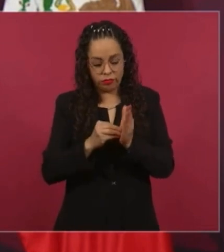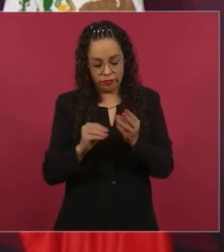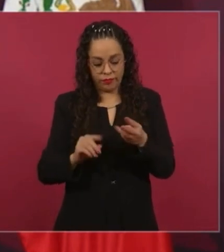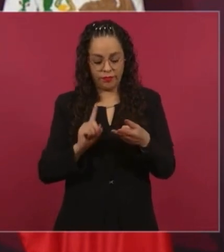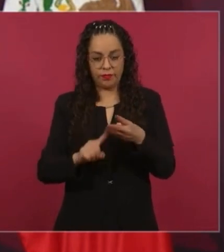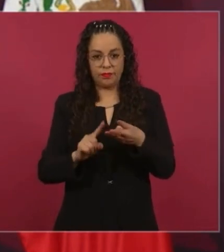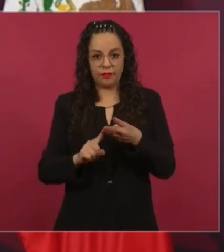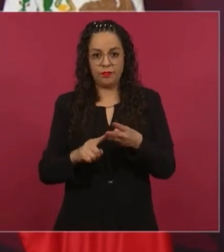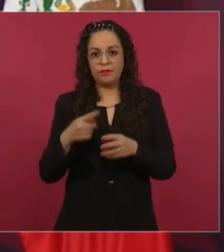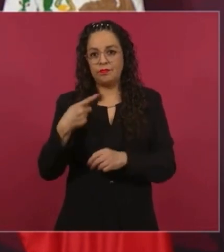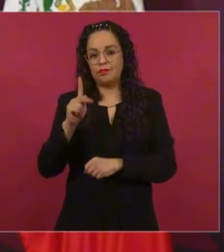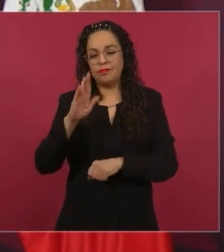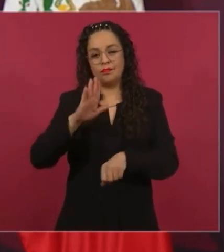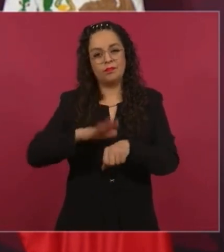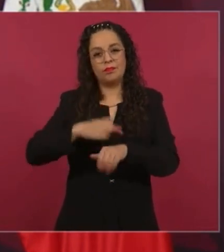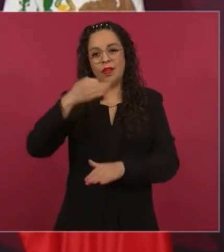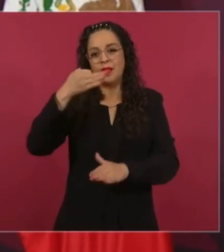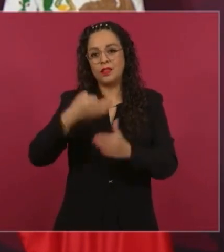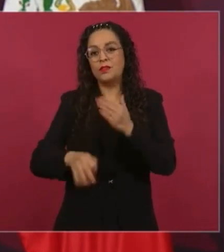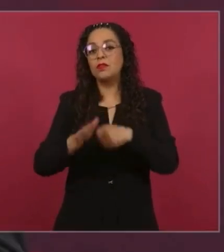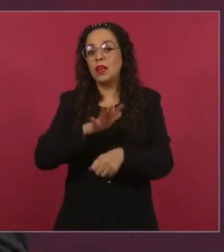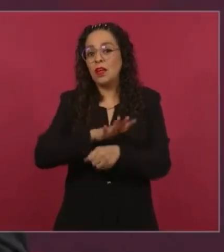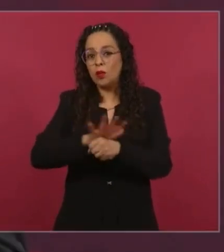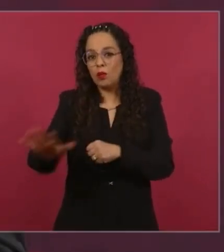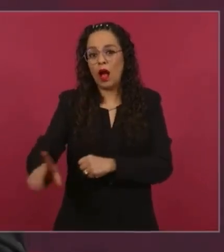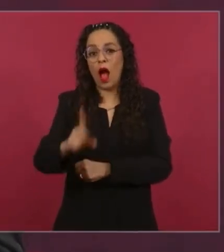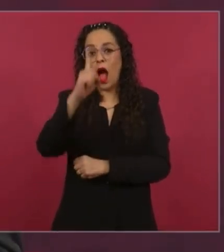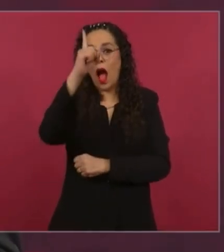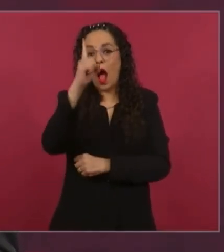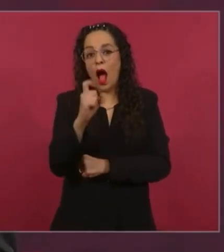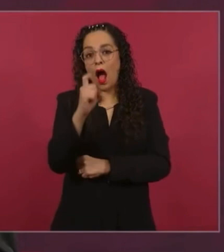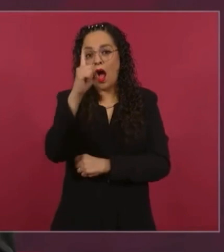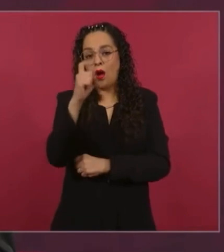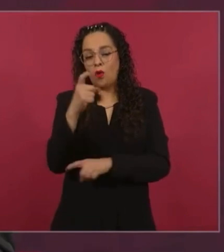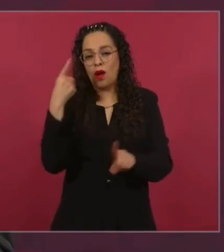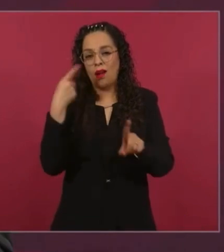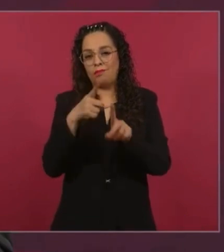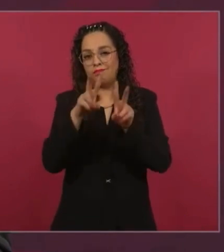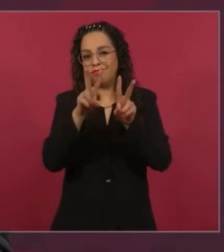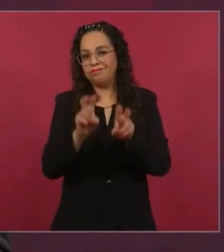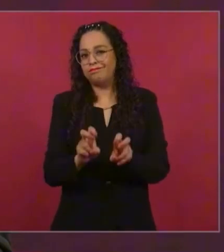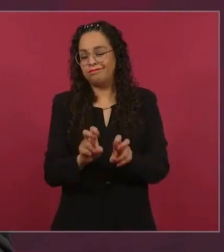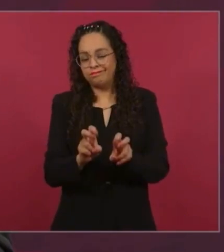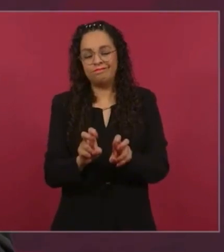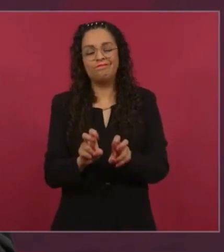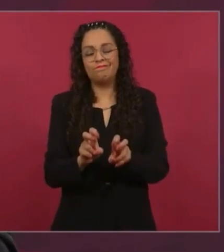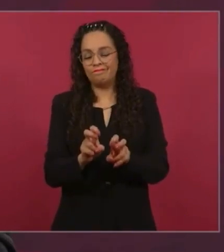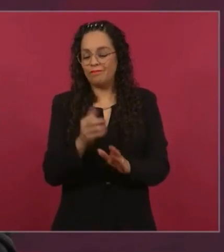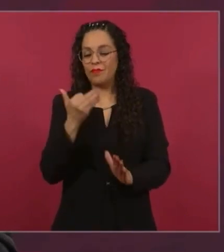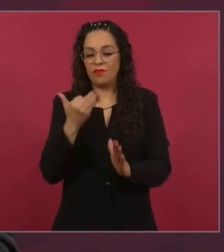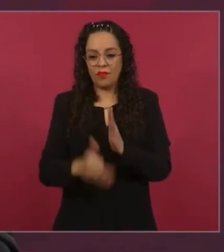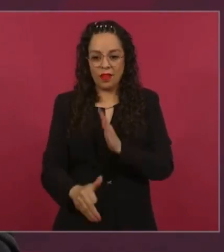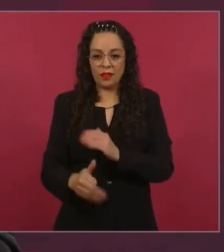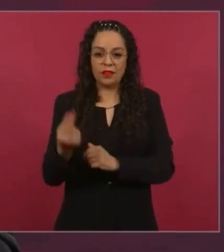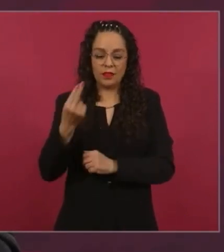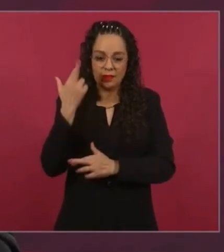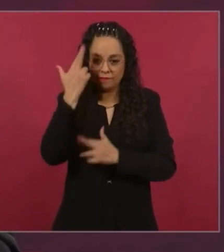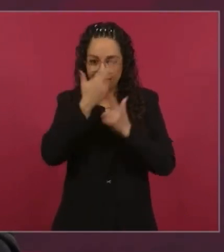agua, eso yo creo que lo vamos a poder atender.